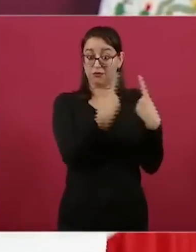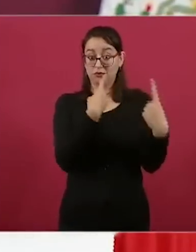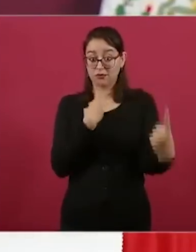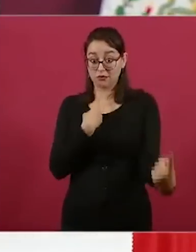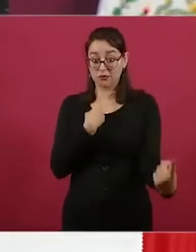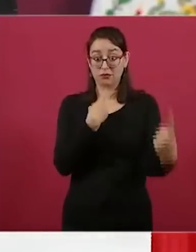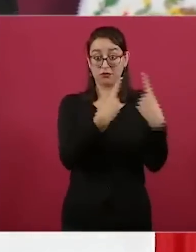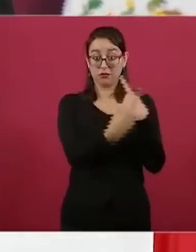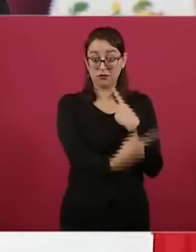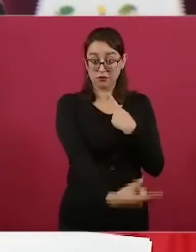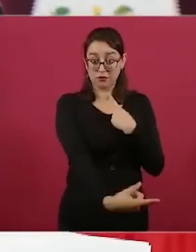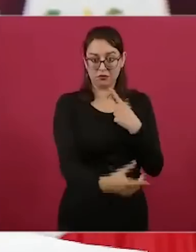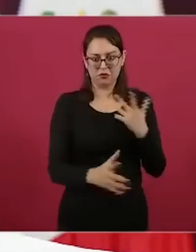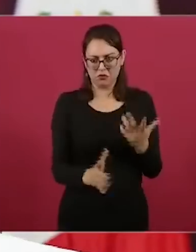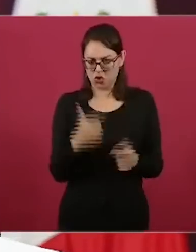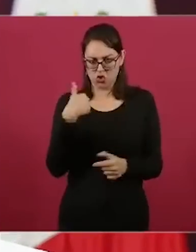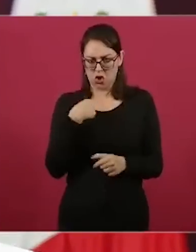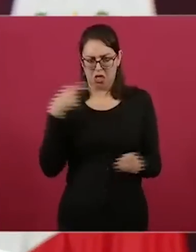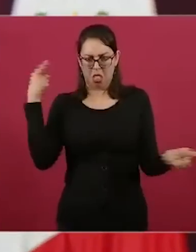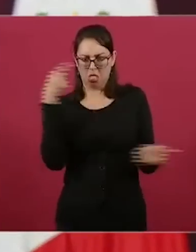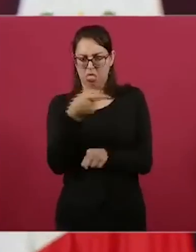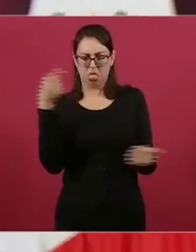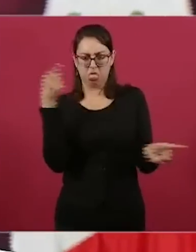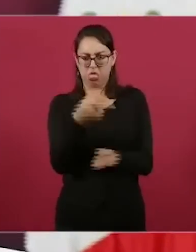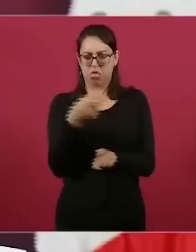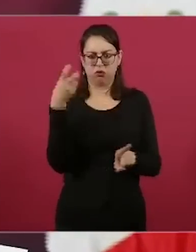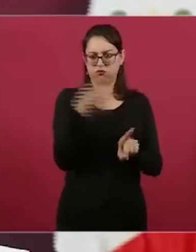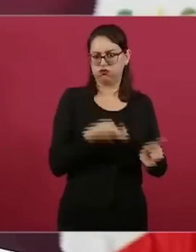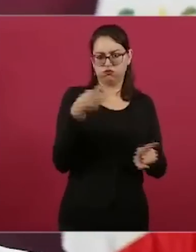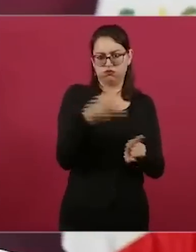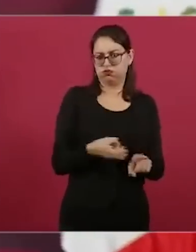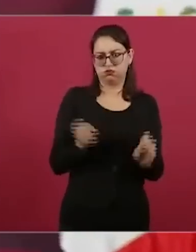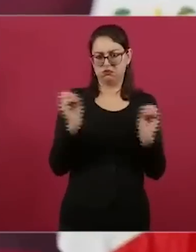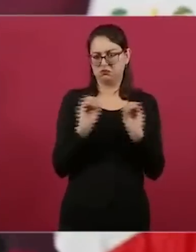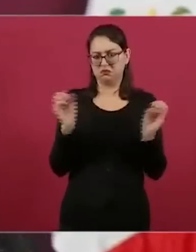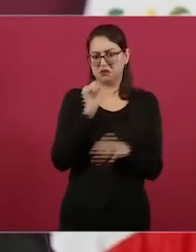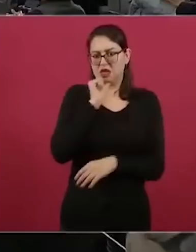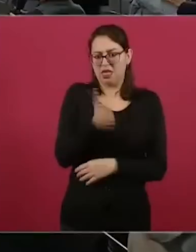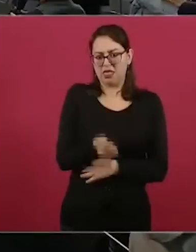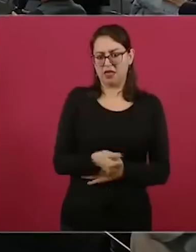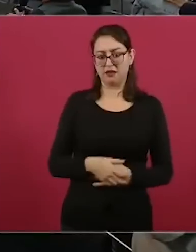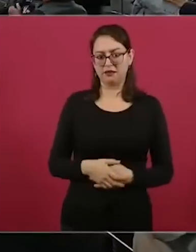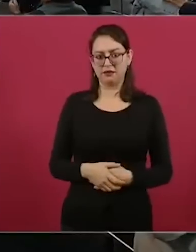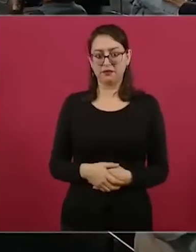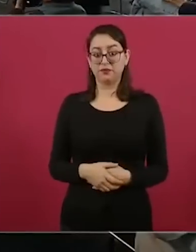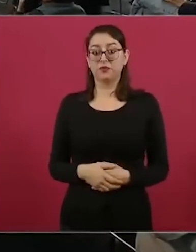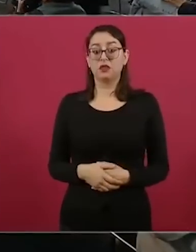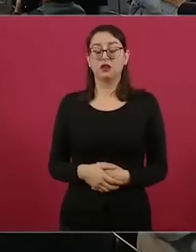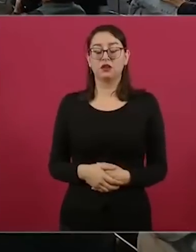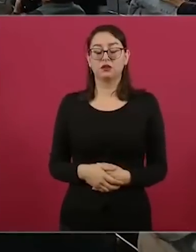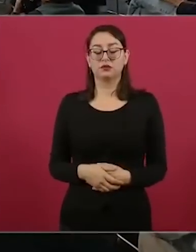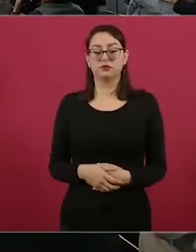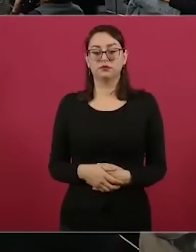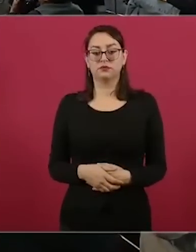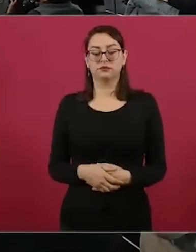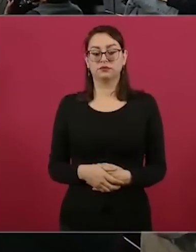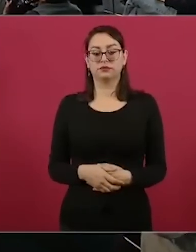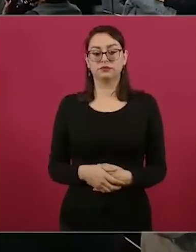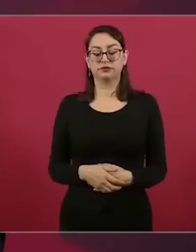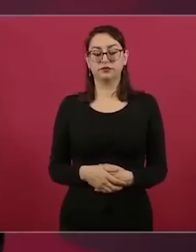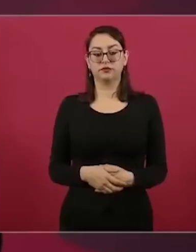¿Nomás no nos ofendamos? Ellas necesitan las claves. Ah, no. Pues claro, porque ahora